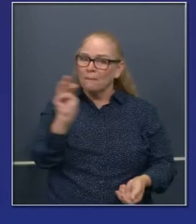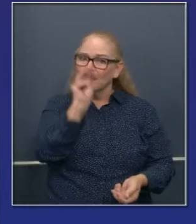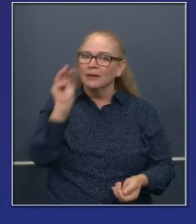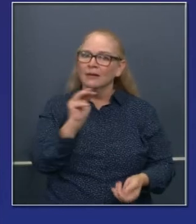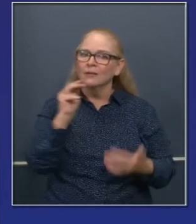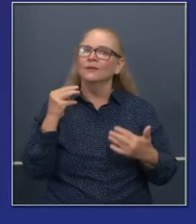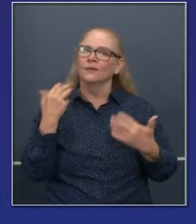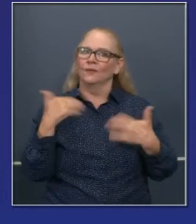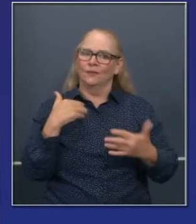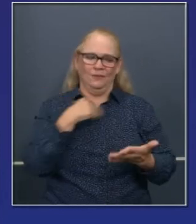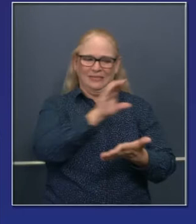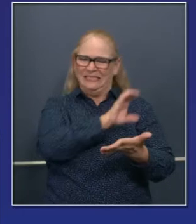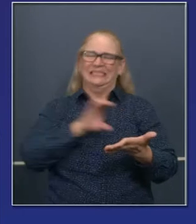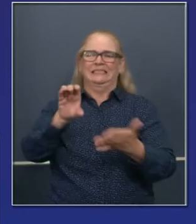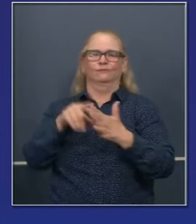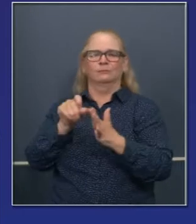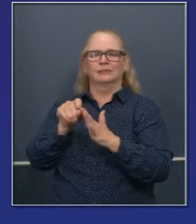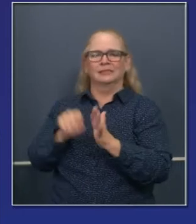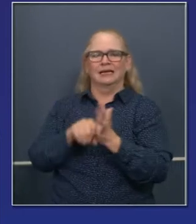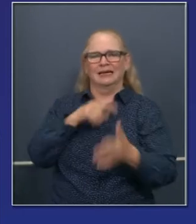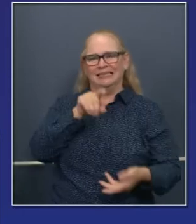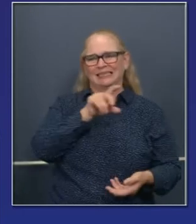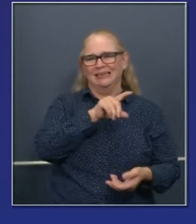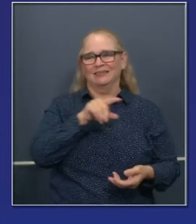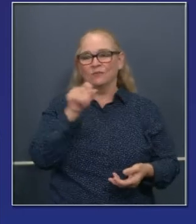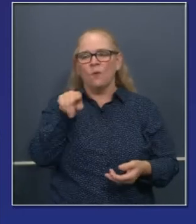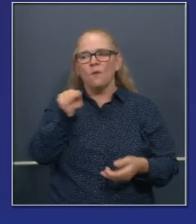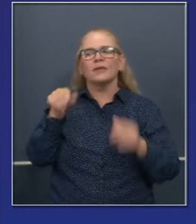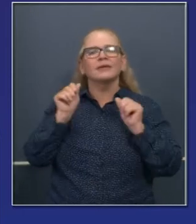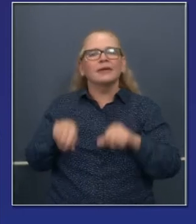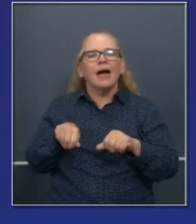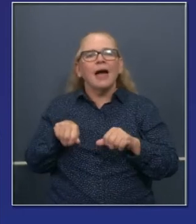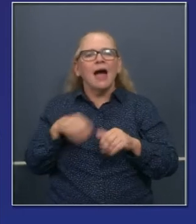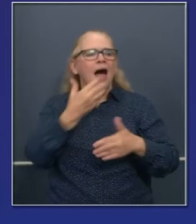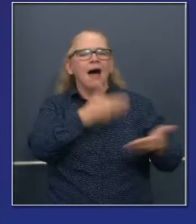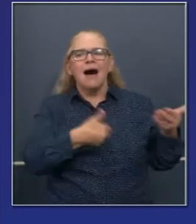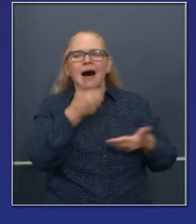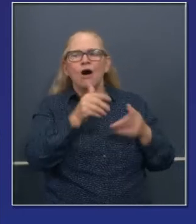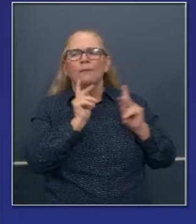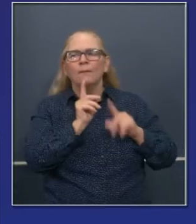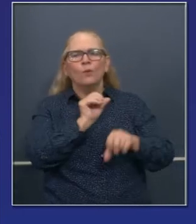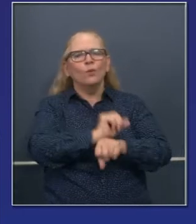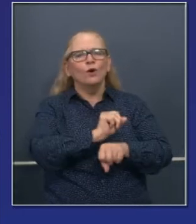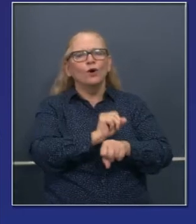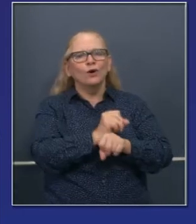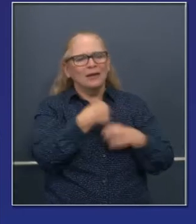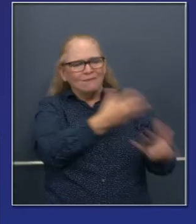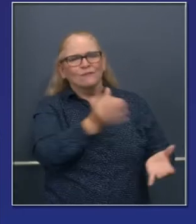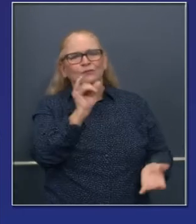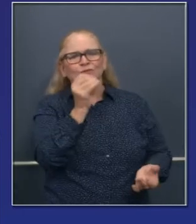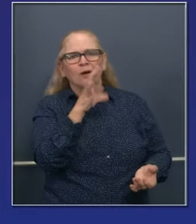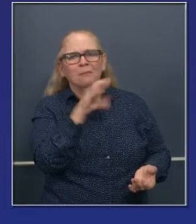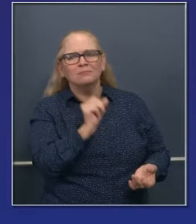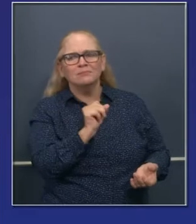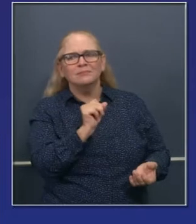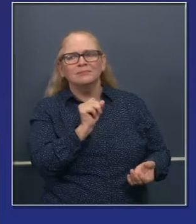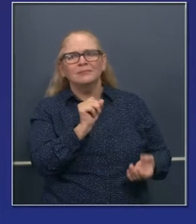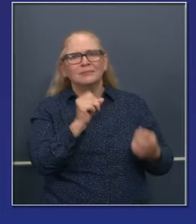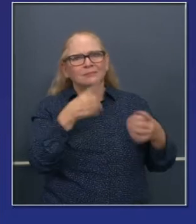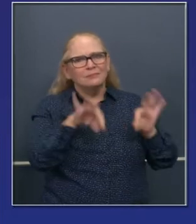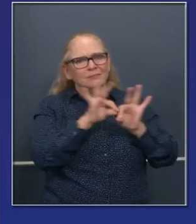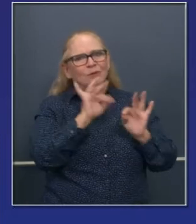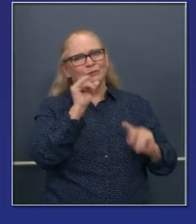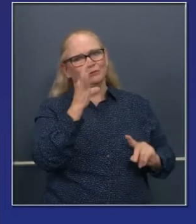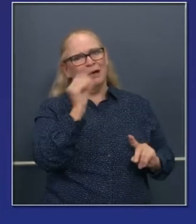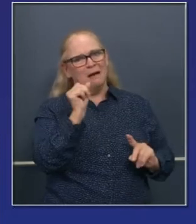acelerar esta inversión de infraestructura en el Estado de California que puede ser inmediato. Trabajamos con